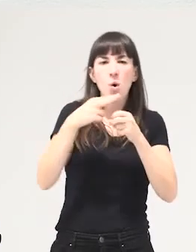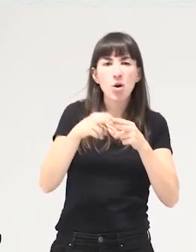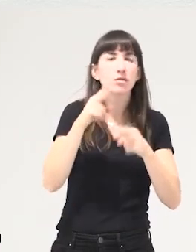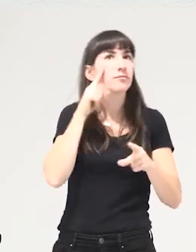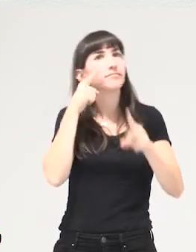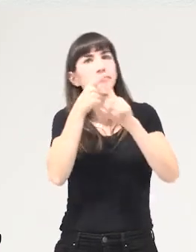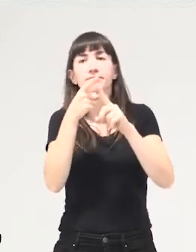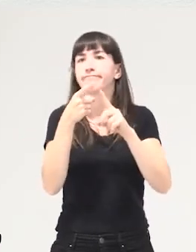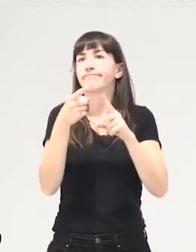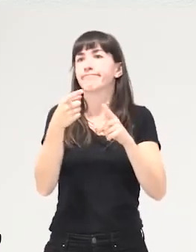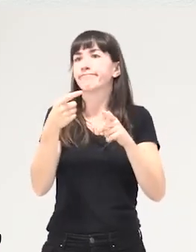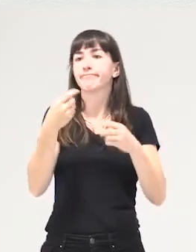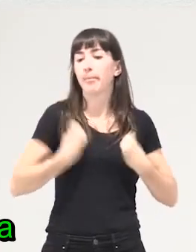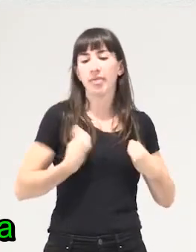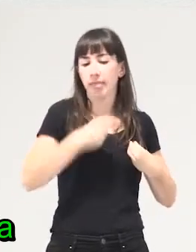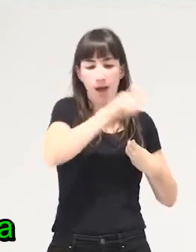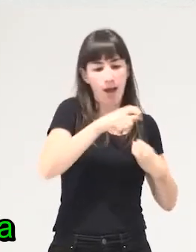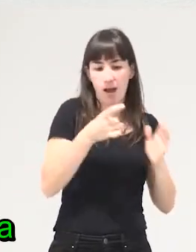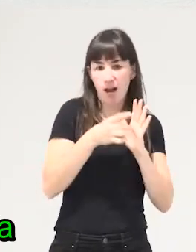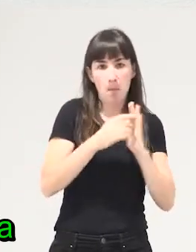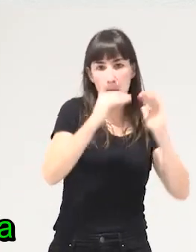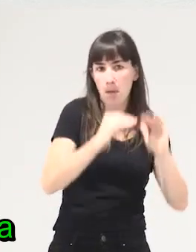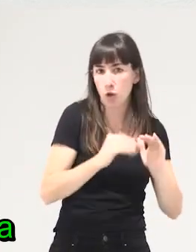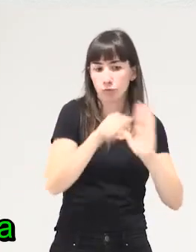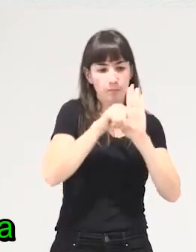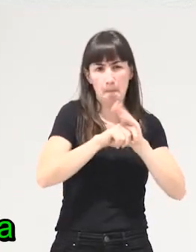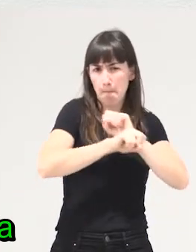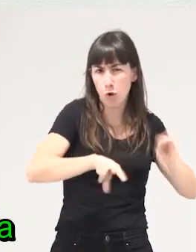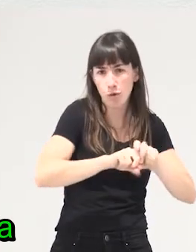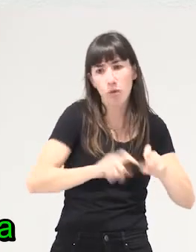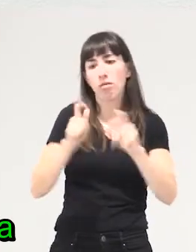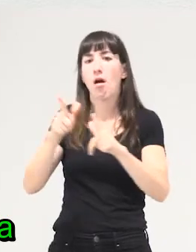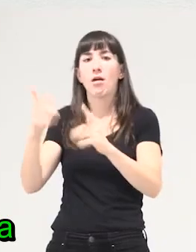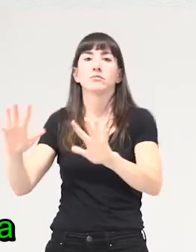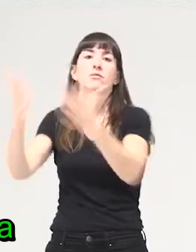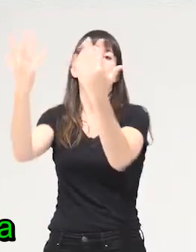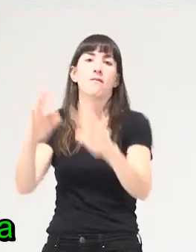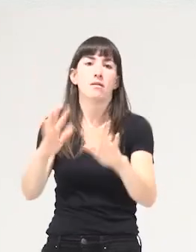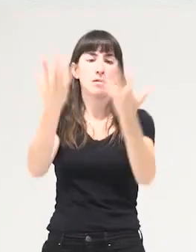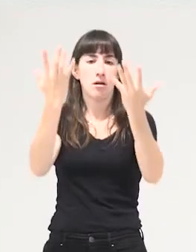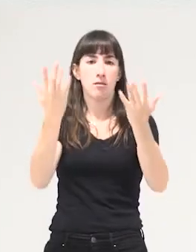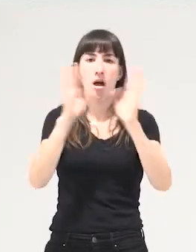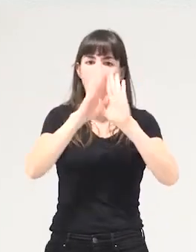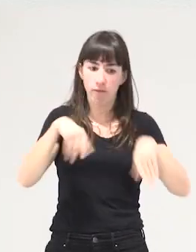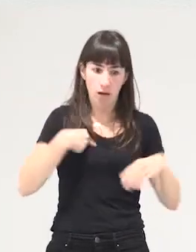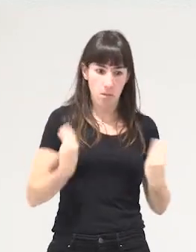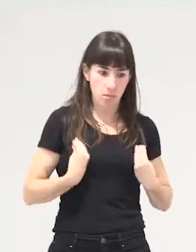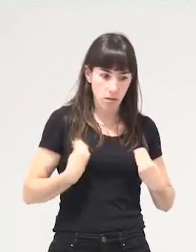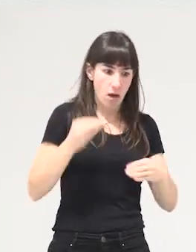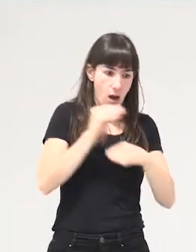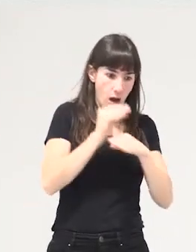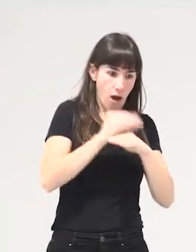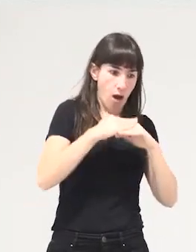atacar las condiciones de vida de la gente políticas que al final derivaban la responsabilidad de sostener la vida a los hogares y en los